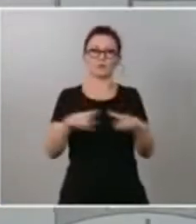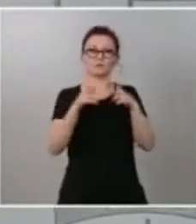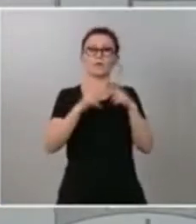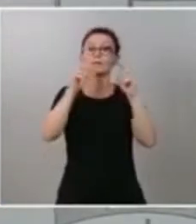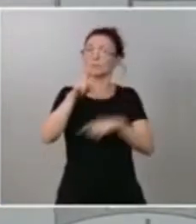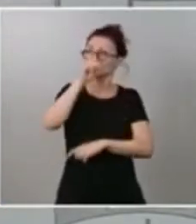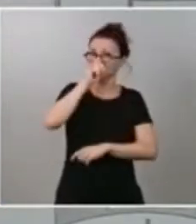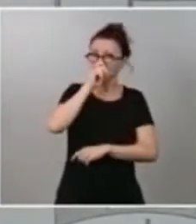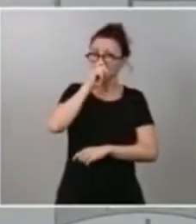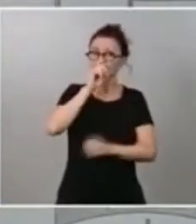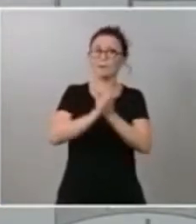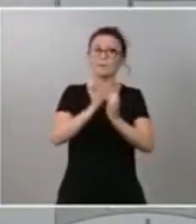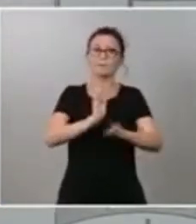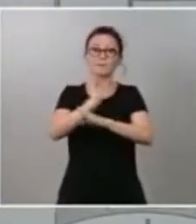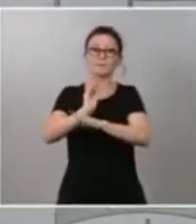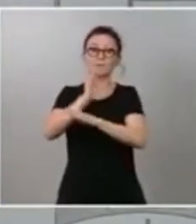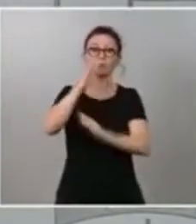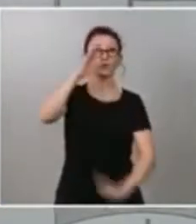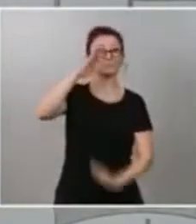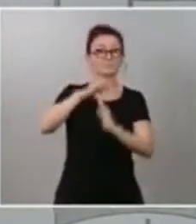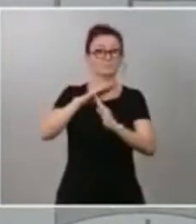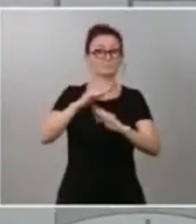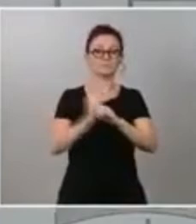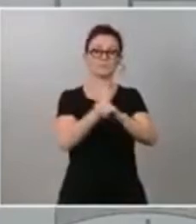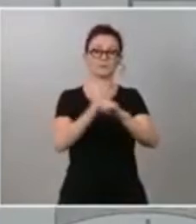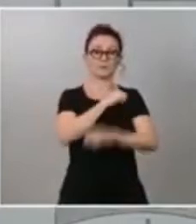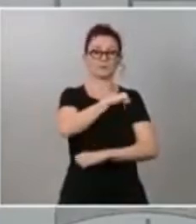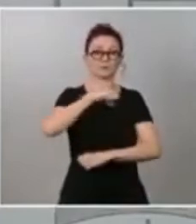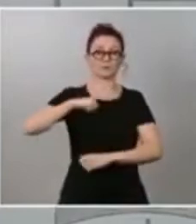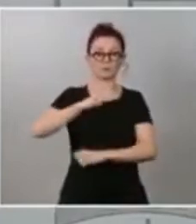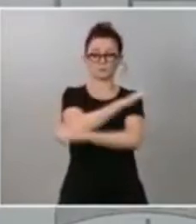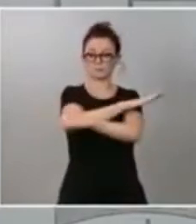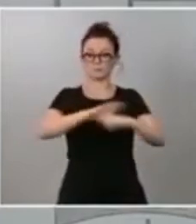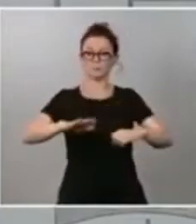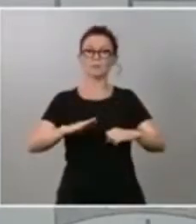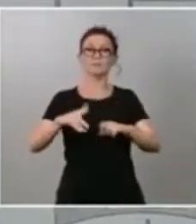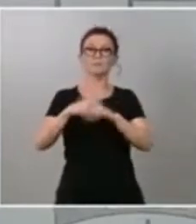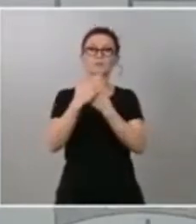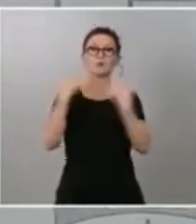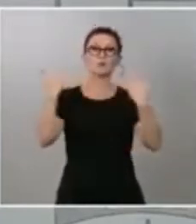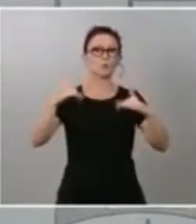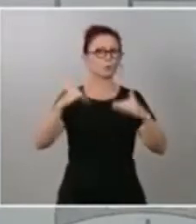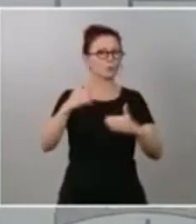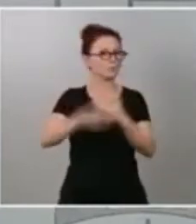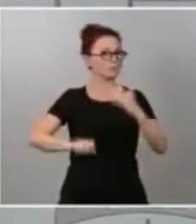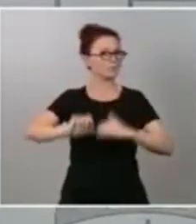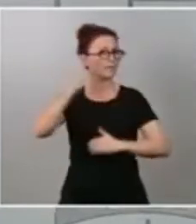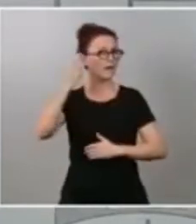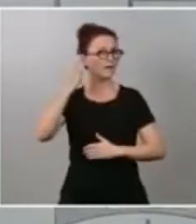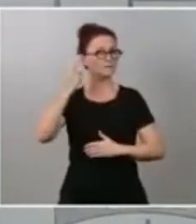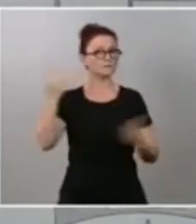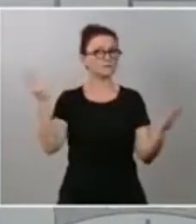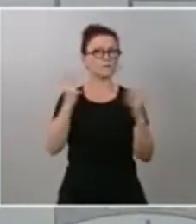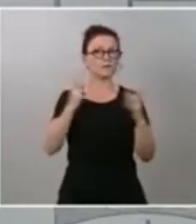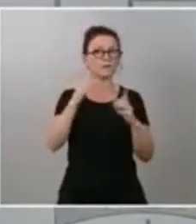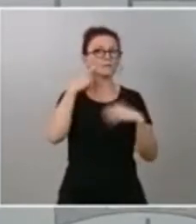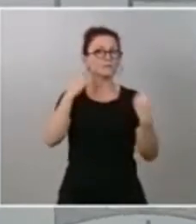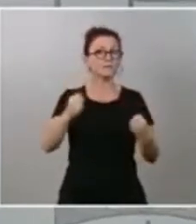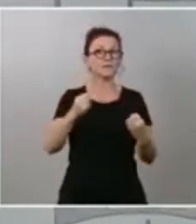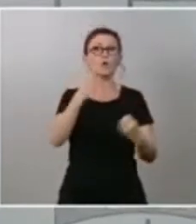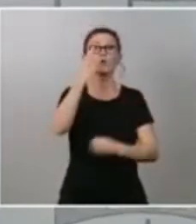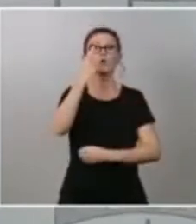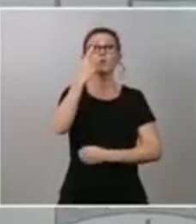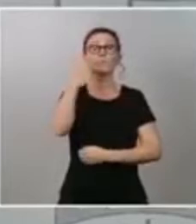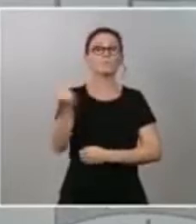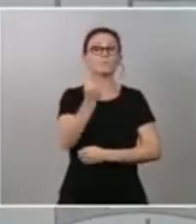cese de actividad de los trabajadores autónomos que ha cubierto en el momento más crítico más crítico de la emergencia sanitaria a casi un millón y medio de trabajadores